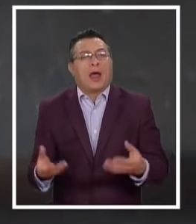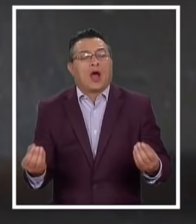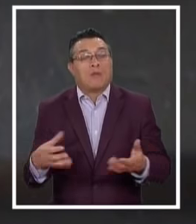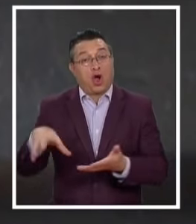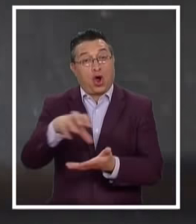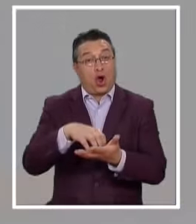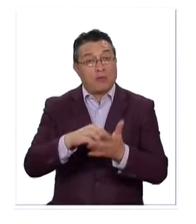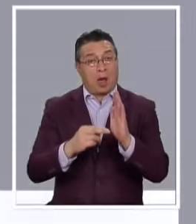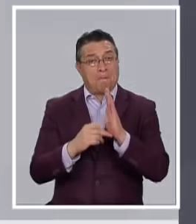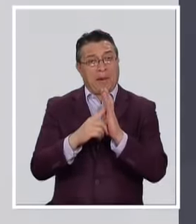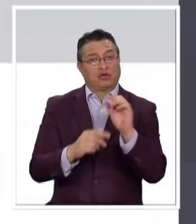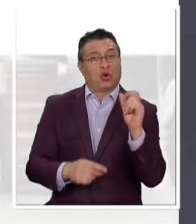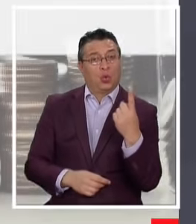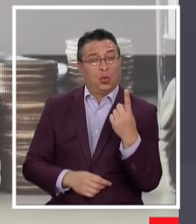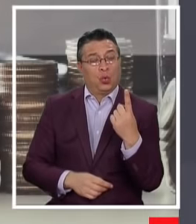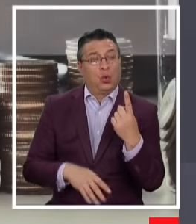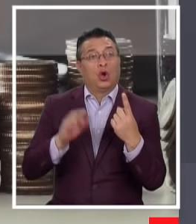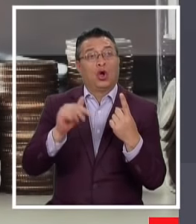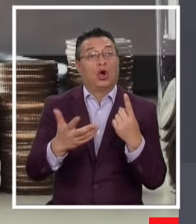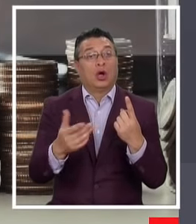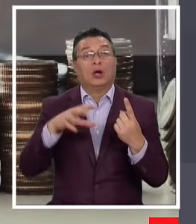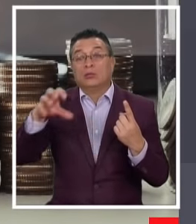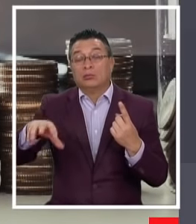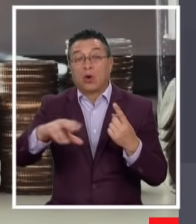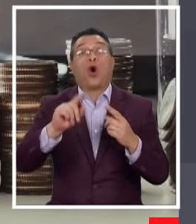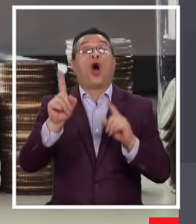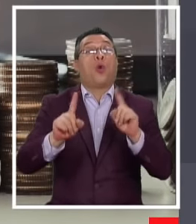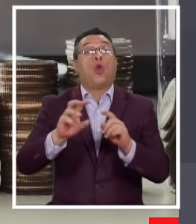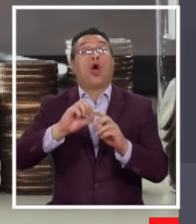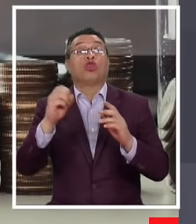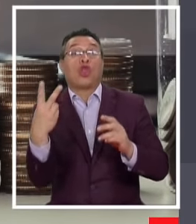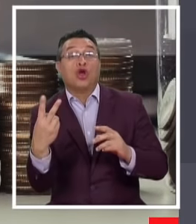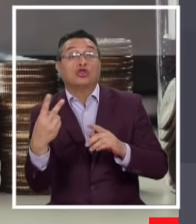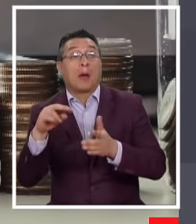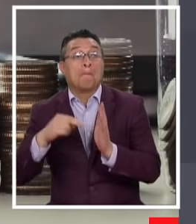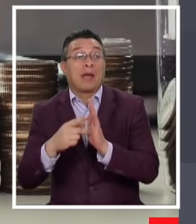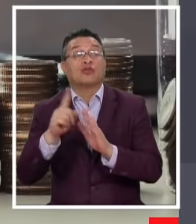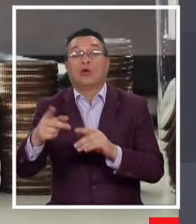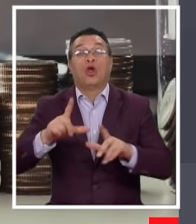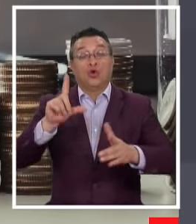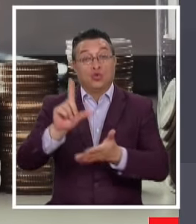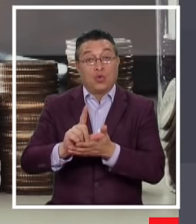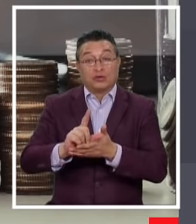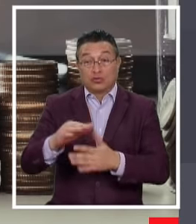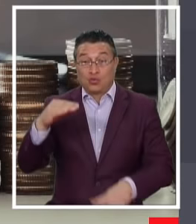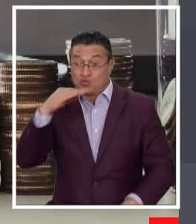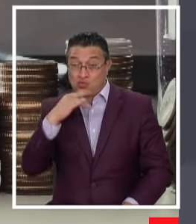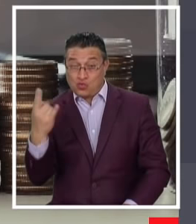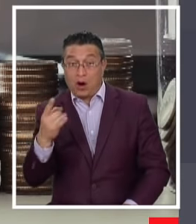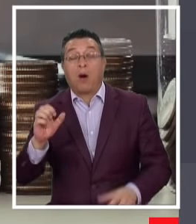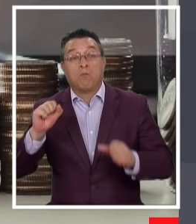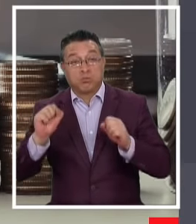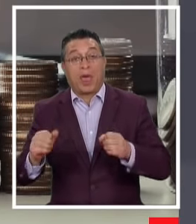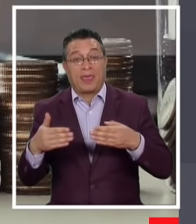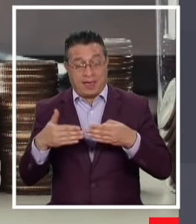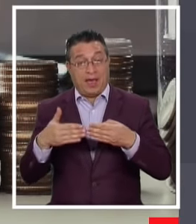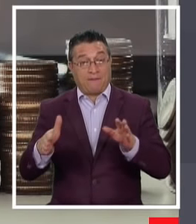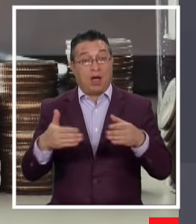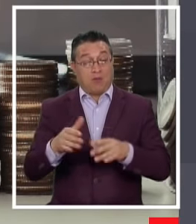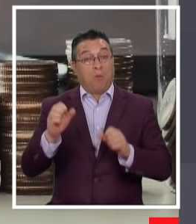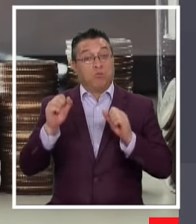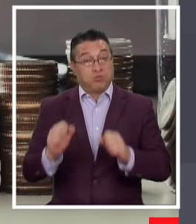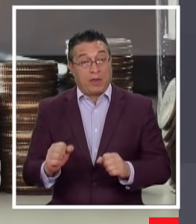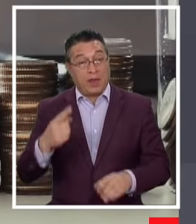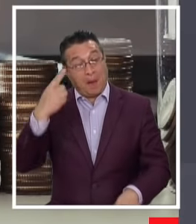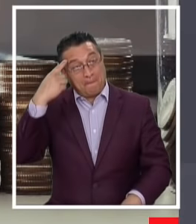Comunas con cuarentena Y los fines de semana En zonas que estén En fase 2 Las tiendas Que vendan productos No esenciales Podrán abrir Sus cortinas